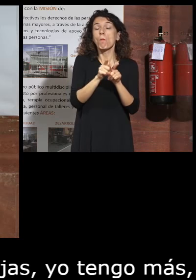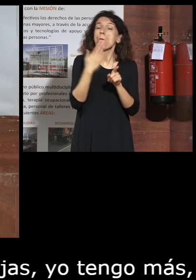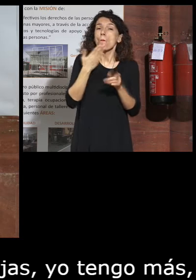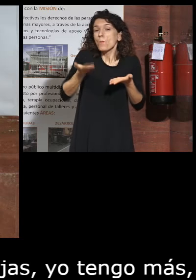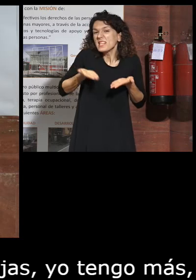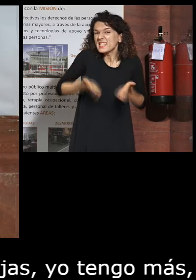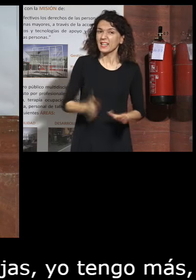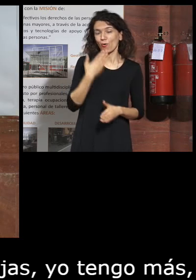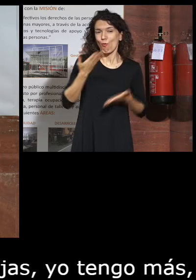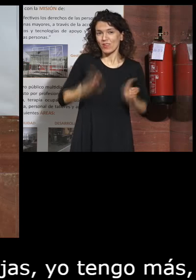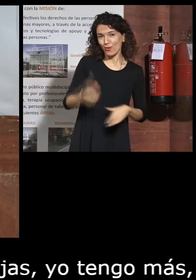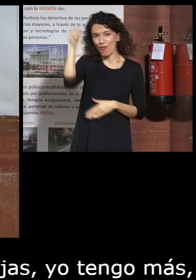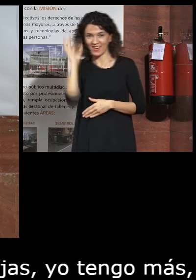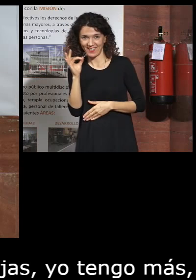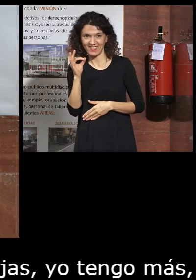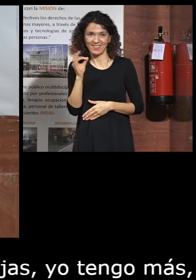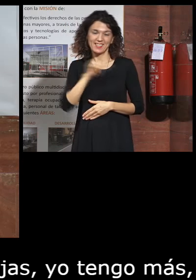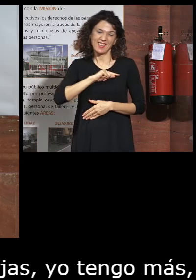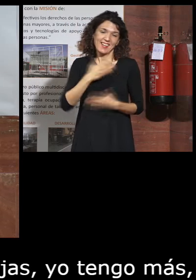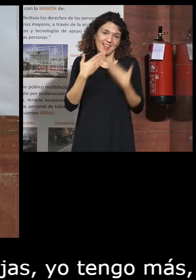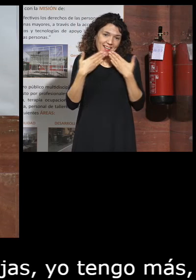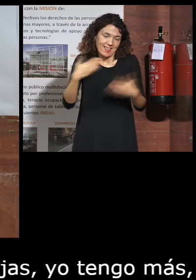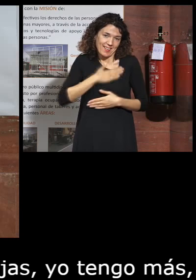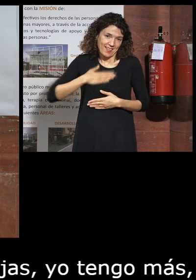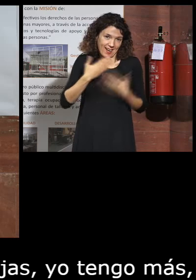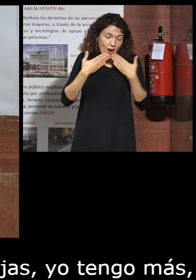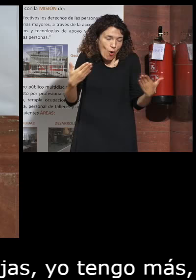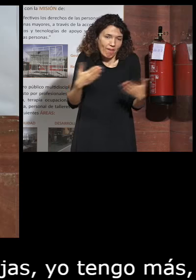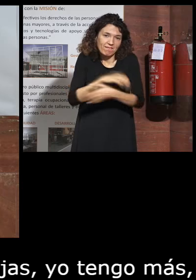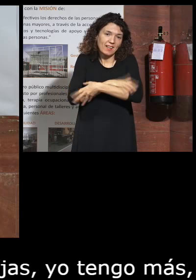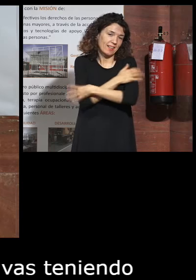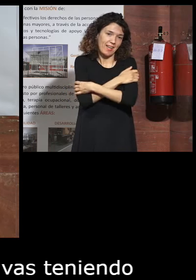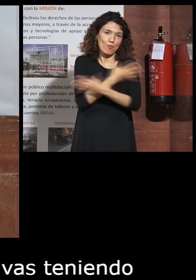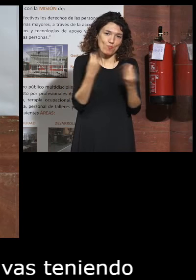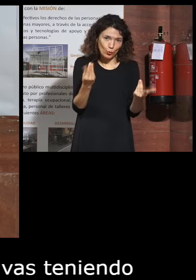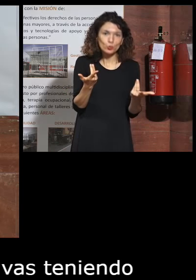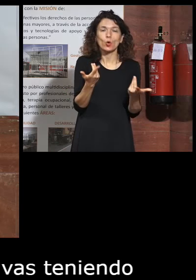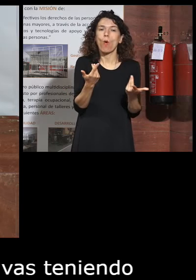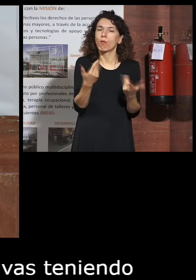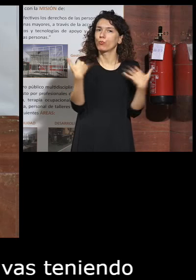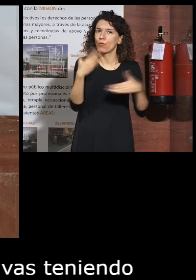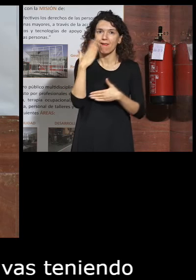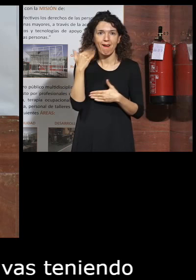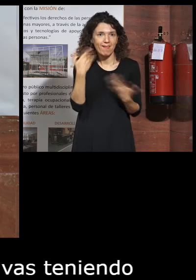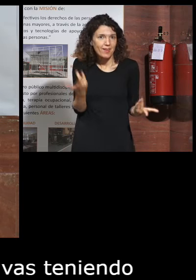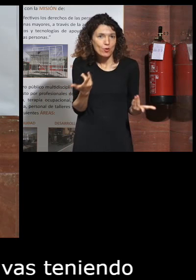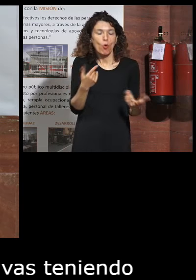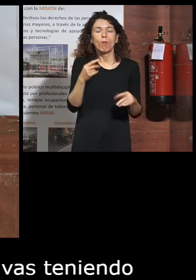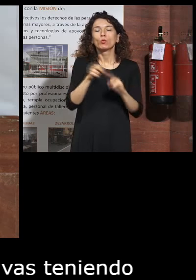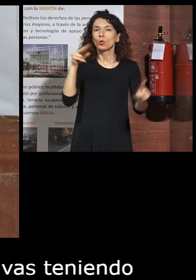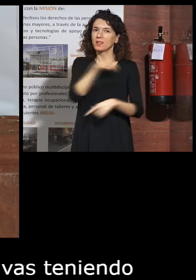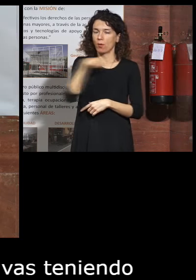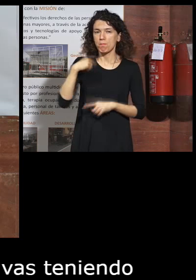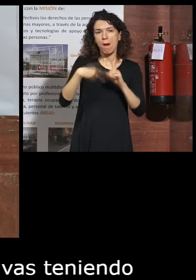hijas y con uno de mis hijos. La verdad es que muchas gracias a los que más quiero y a los que más adoro y a los que más aprecio desde el punto de vista personal